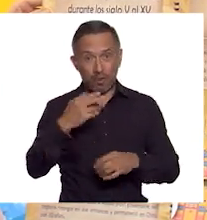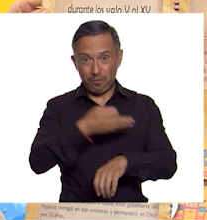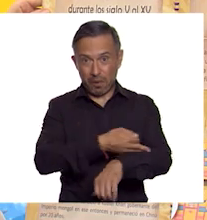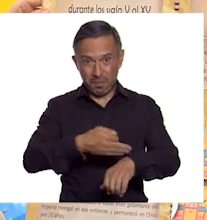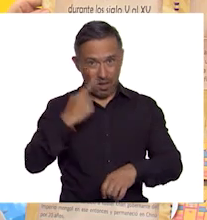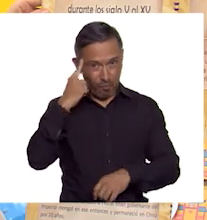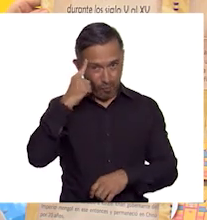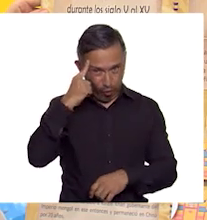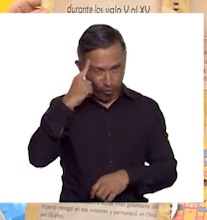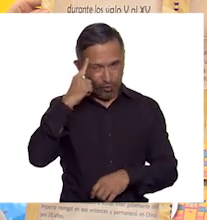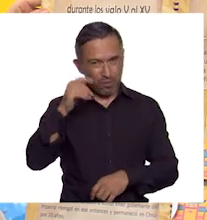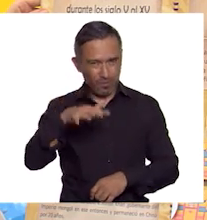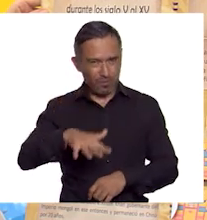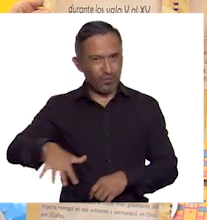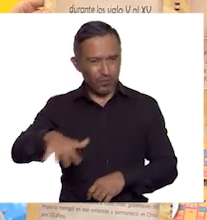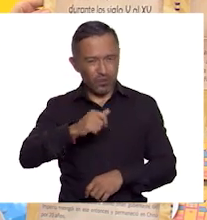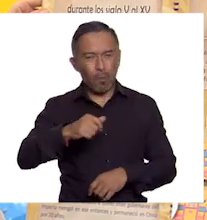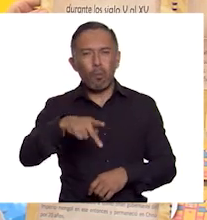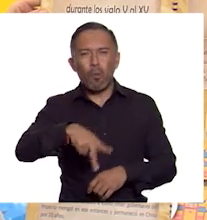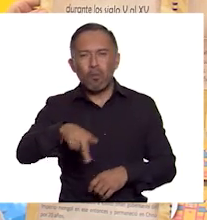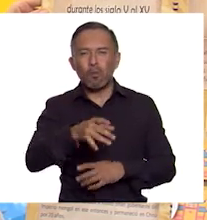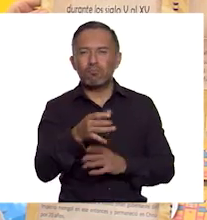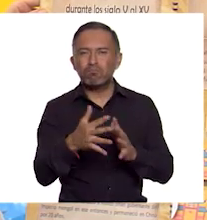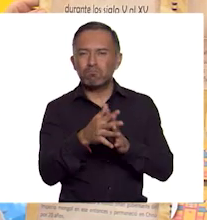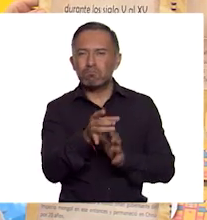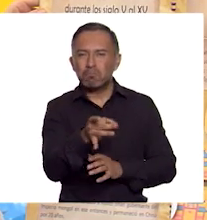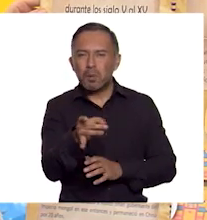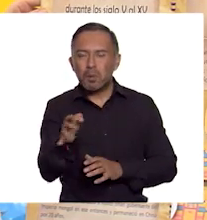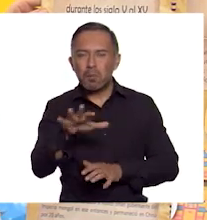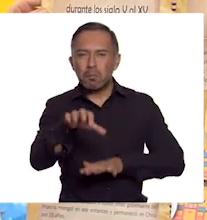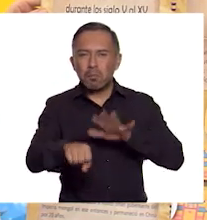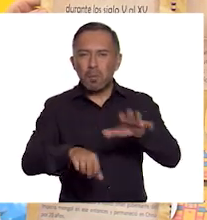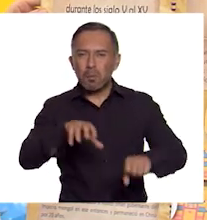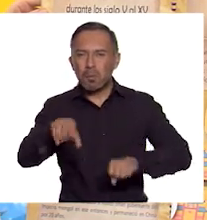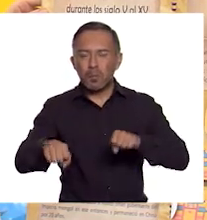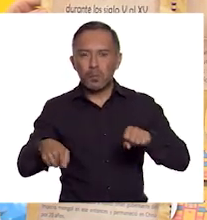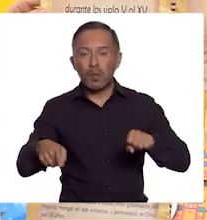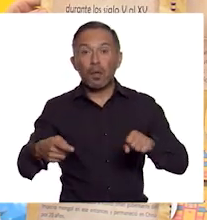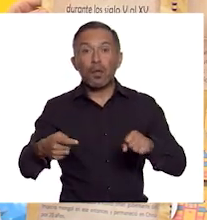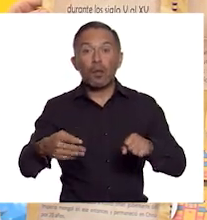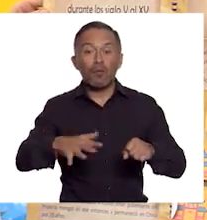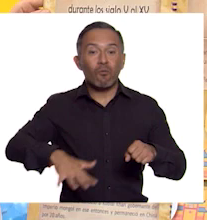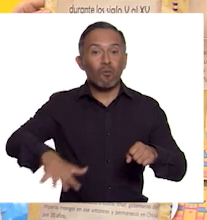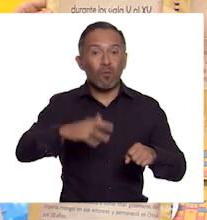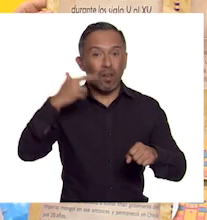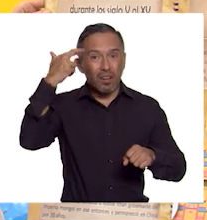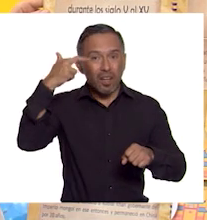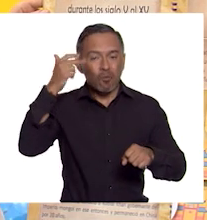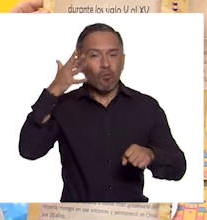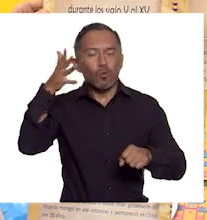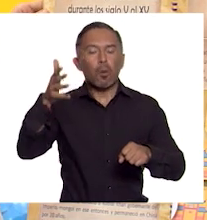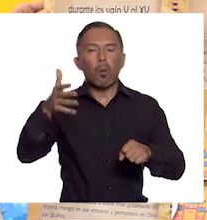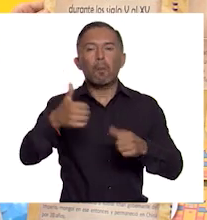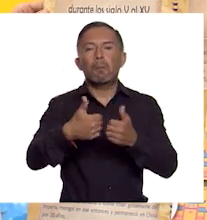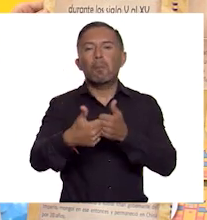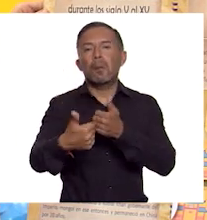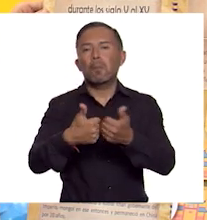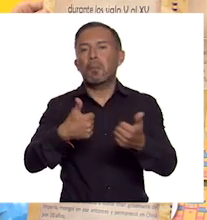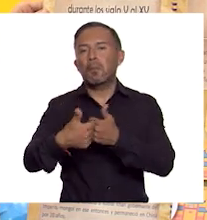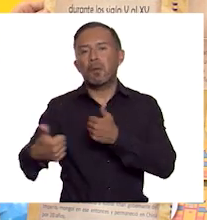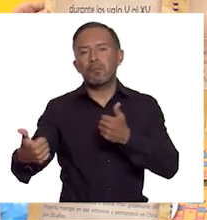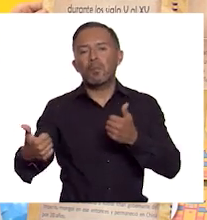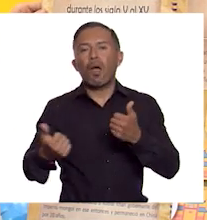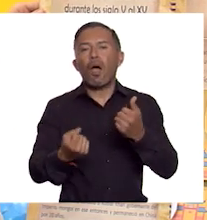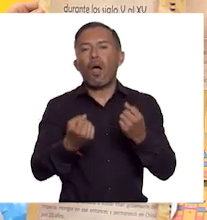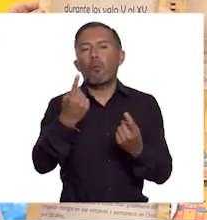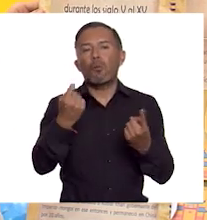pueblos de los territorios conquistados ocasionó que su extenso imperio fuera fragmentado, pues algunos se convirtieron al